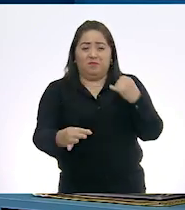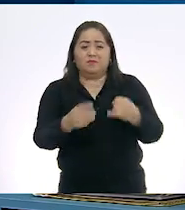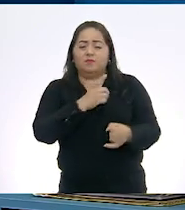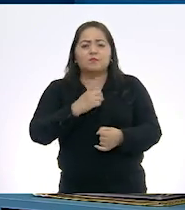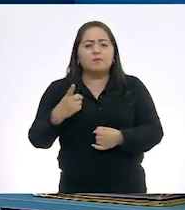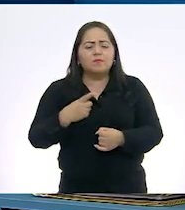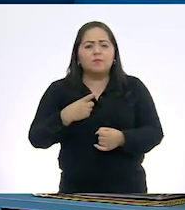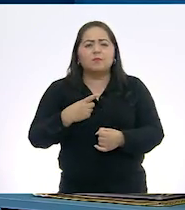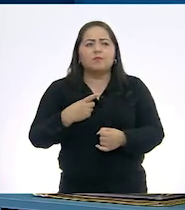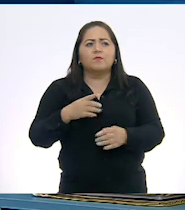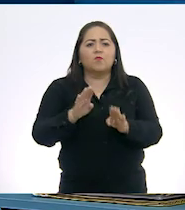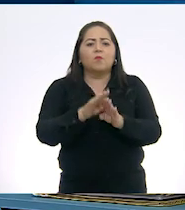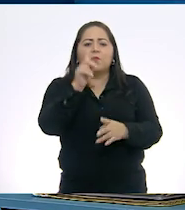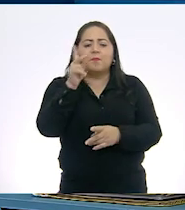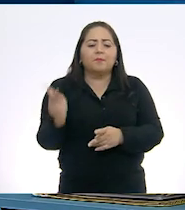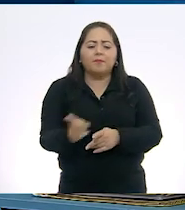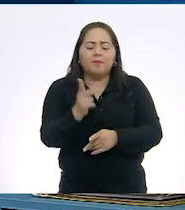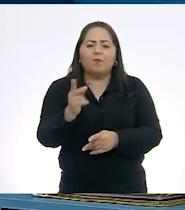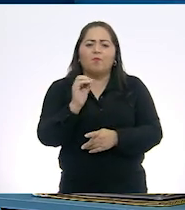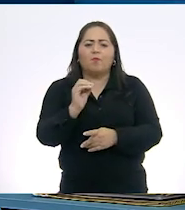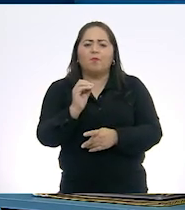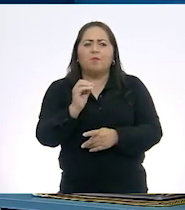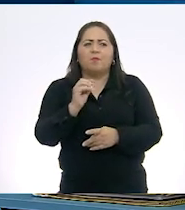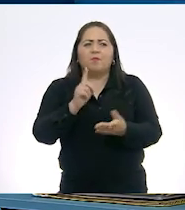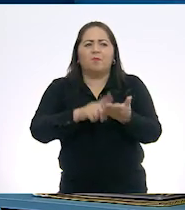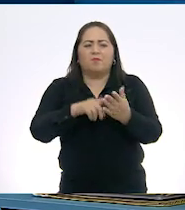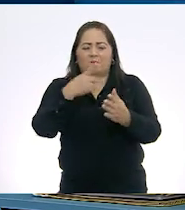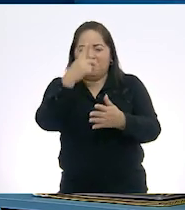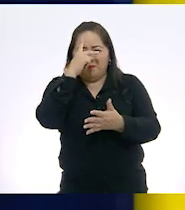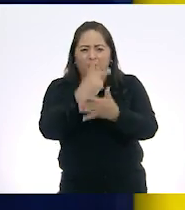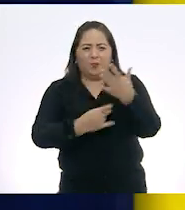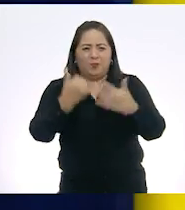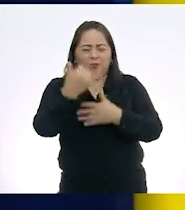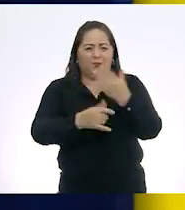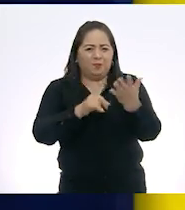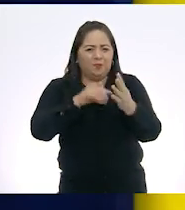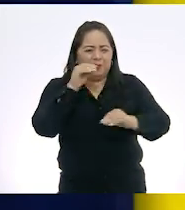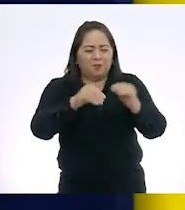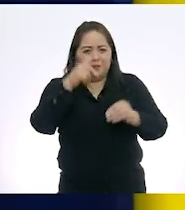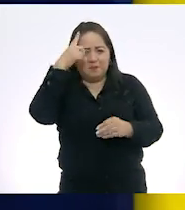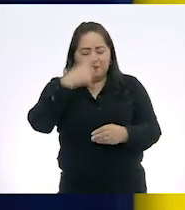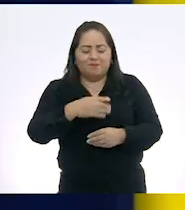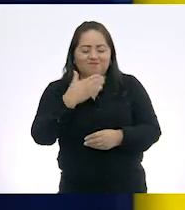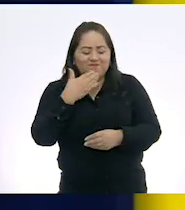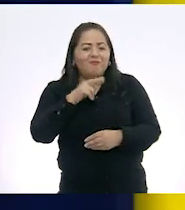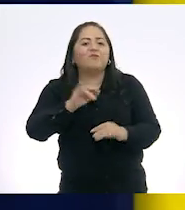recuperar la pregunta o reto inicial con la que empezamos el proyecto, ¿sí?